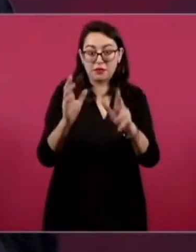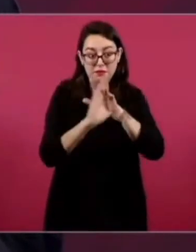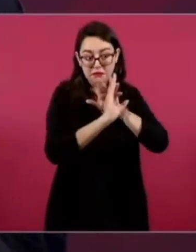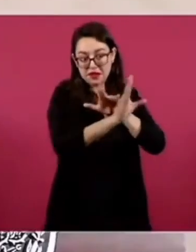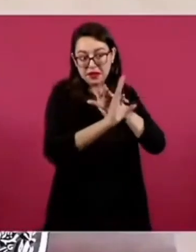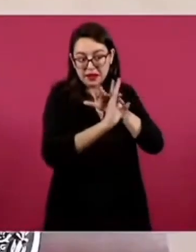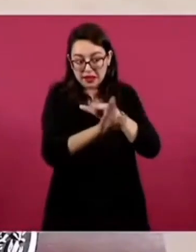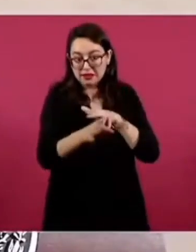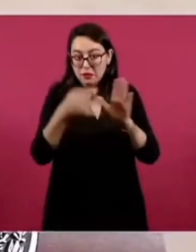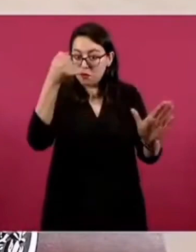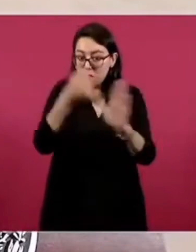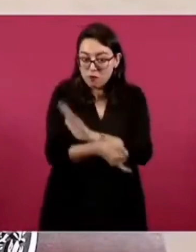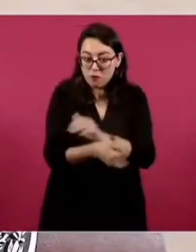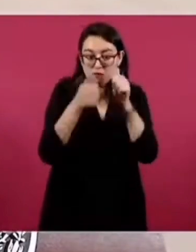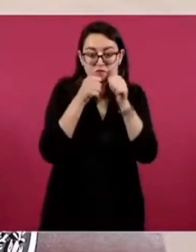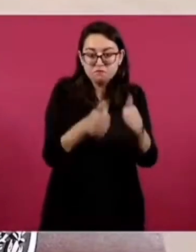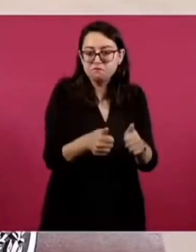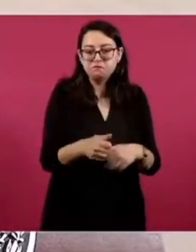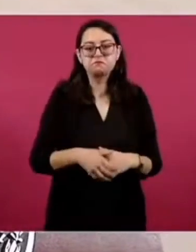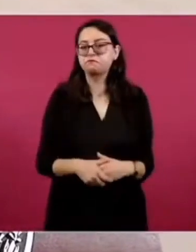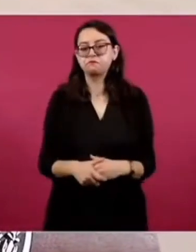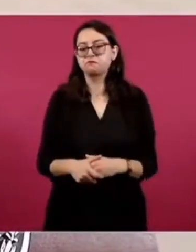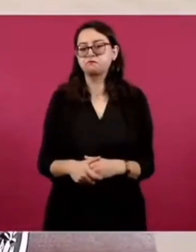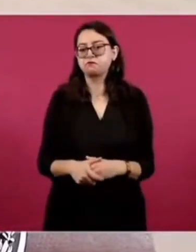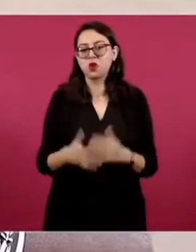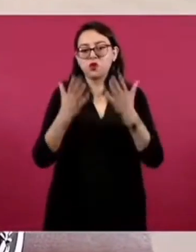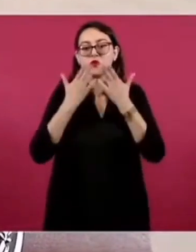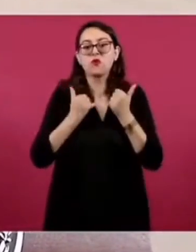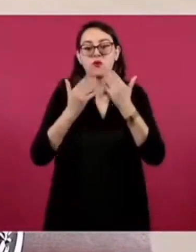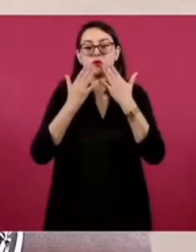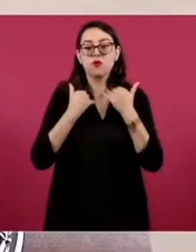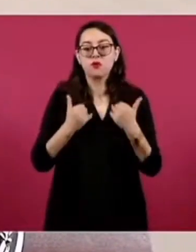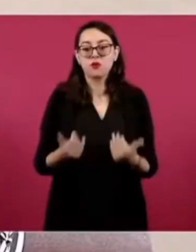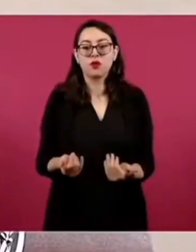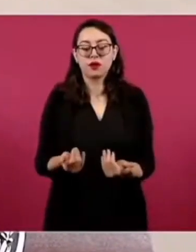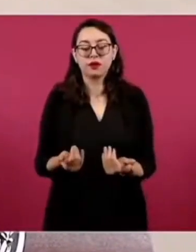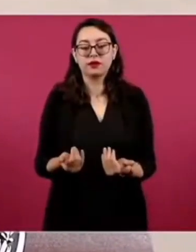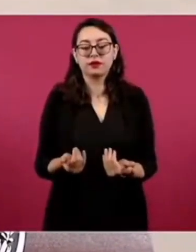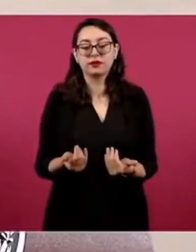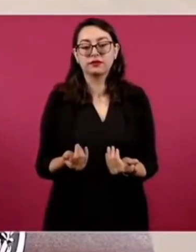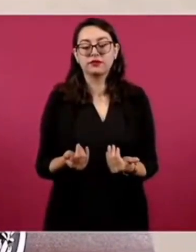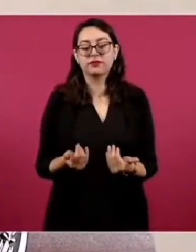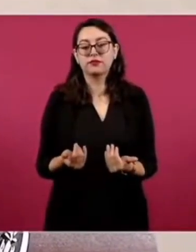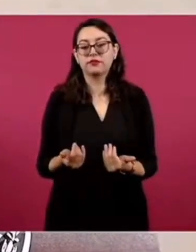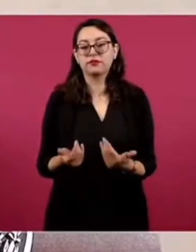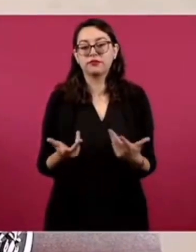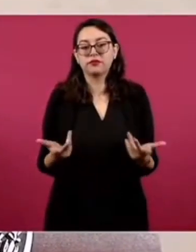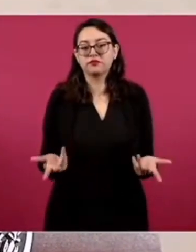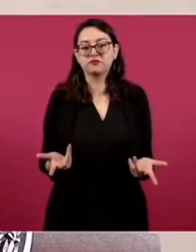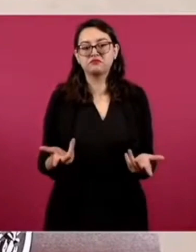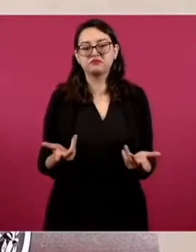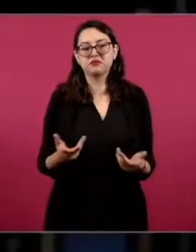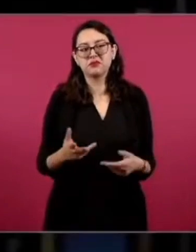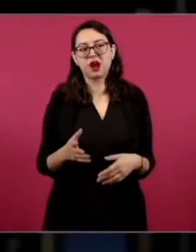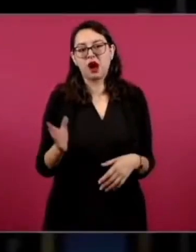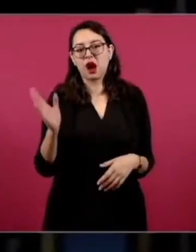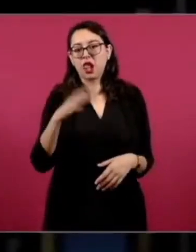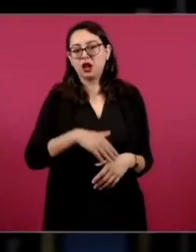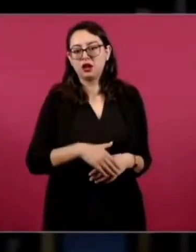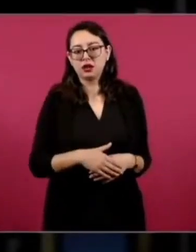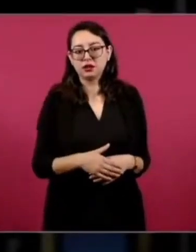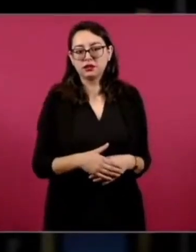no lo tomaron como algo prioritario,